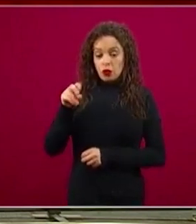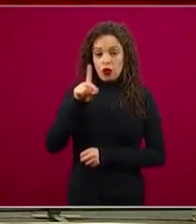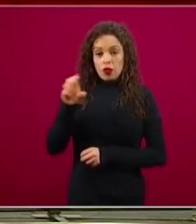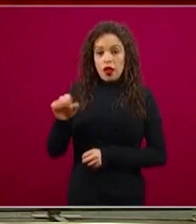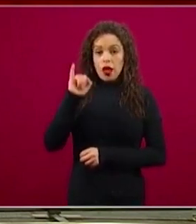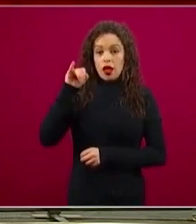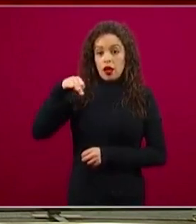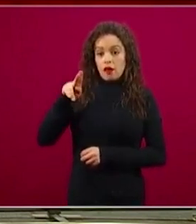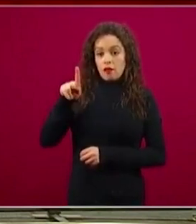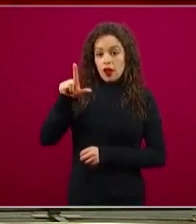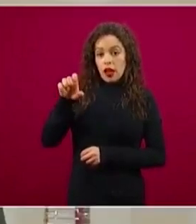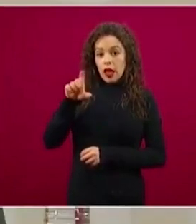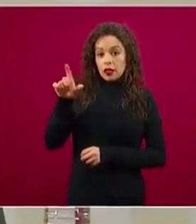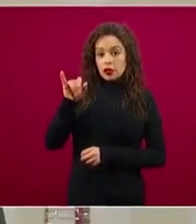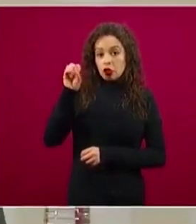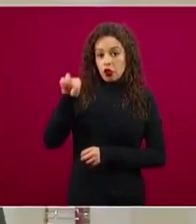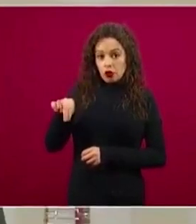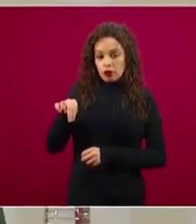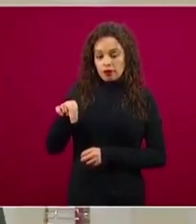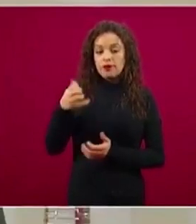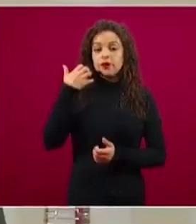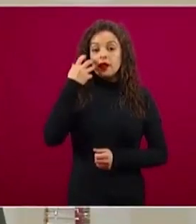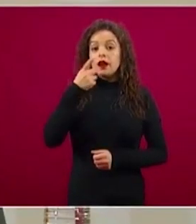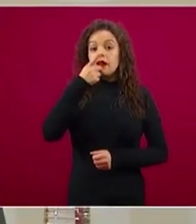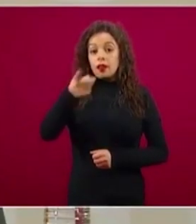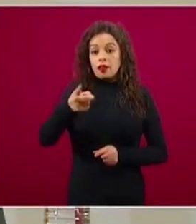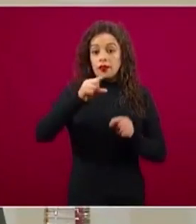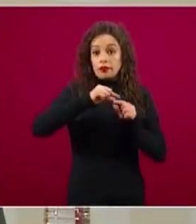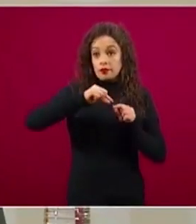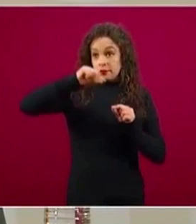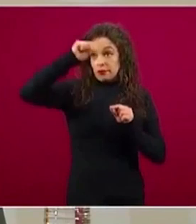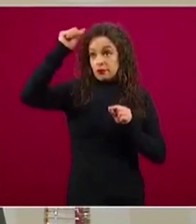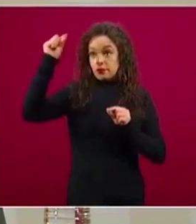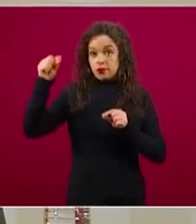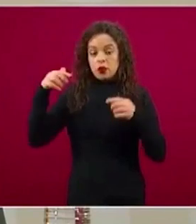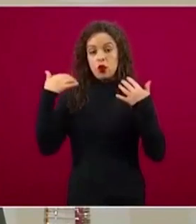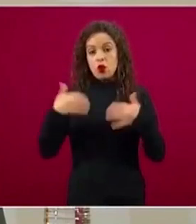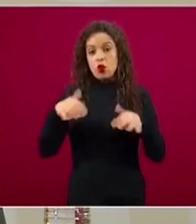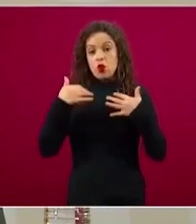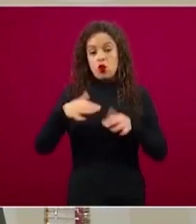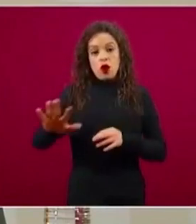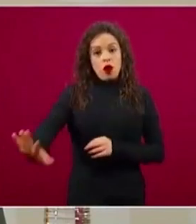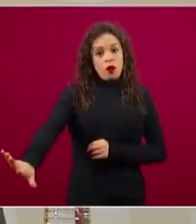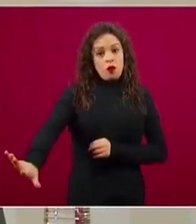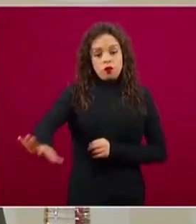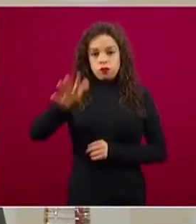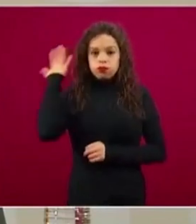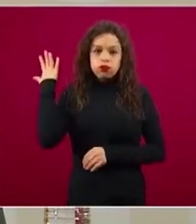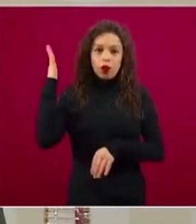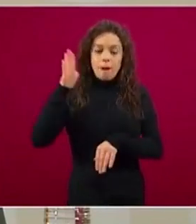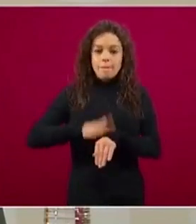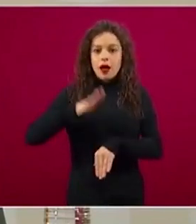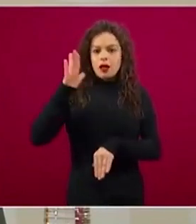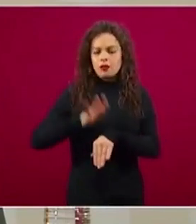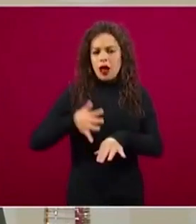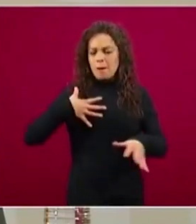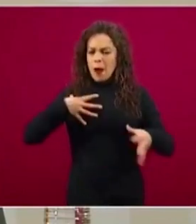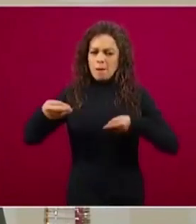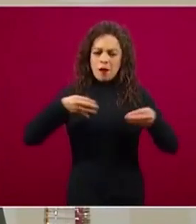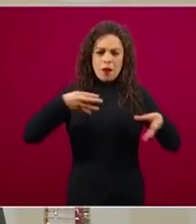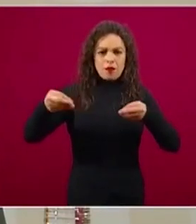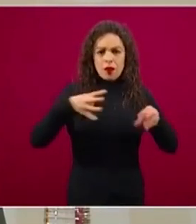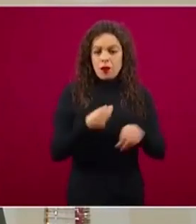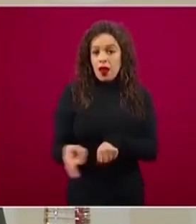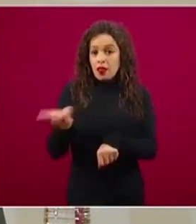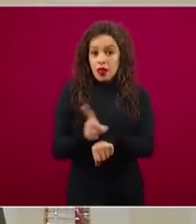se refiere al momento en donde cambia la velocidad de aumento del número de casos diarios. Esto ya